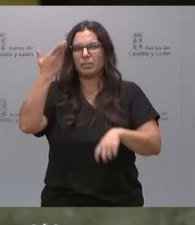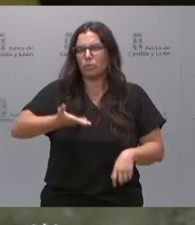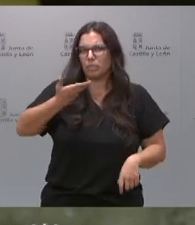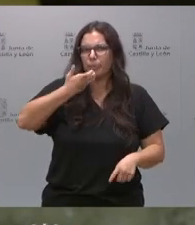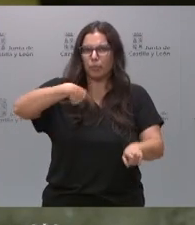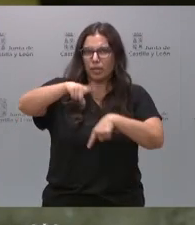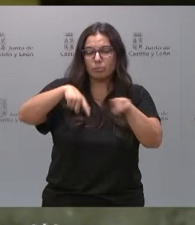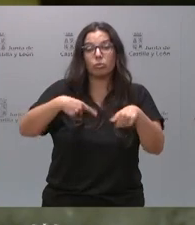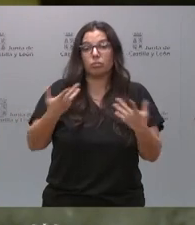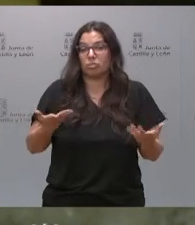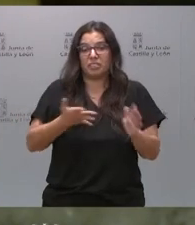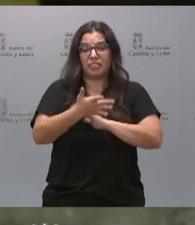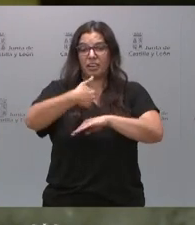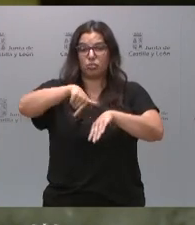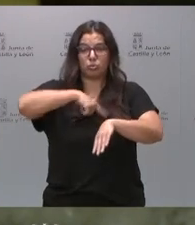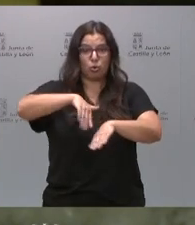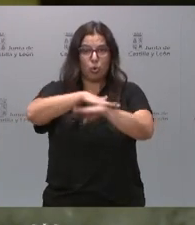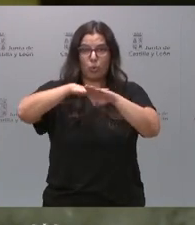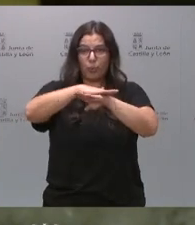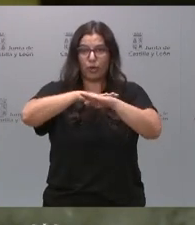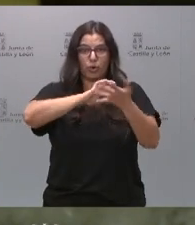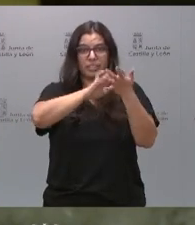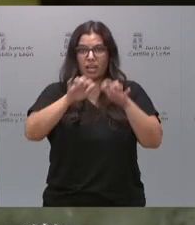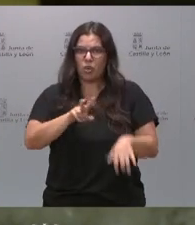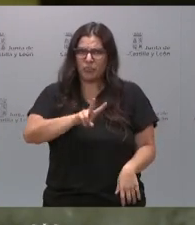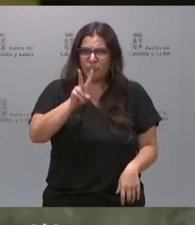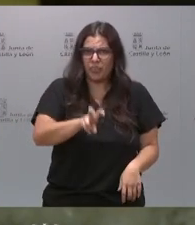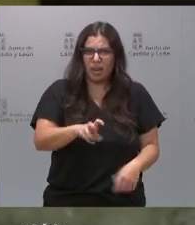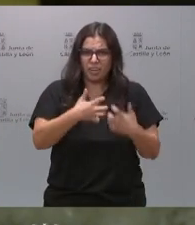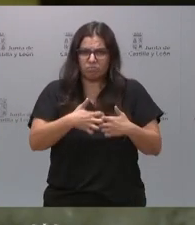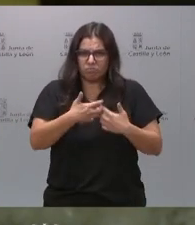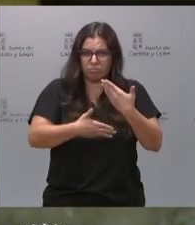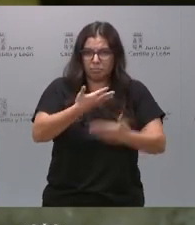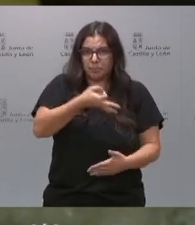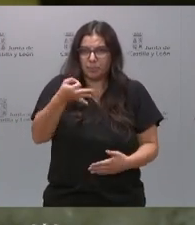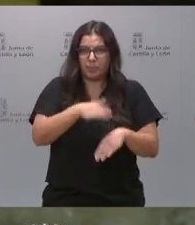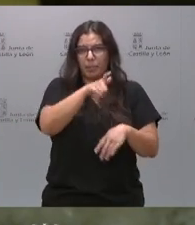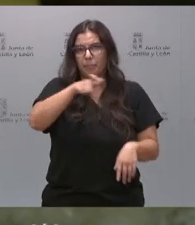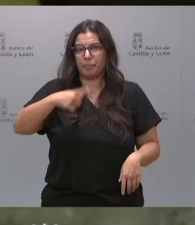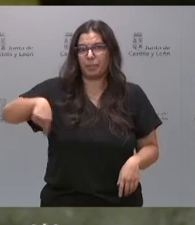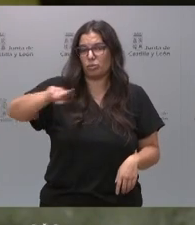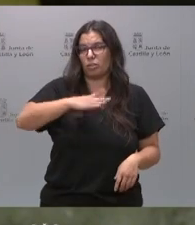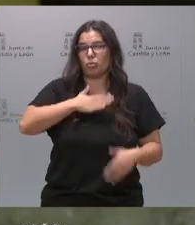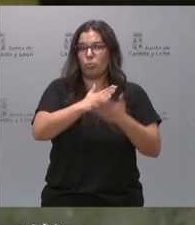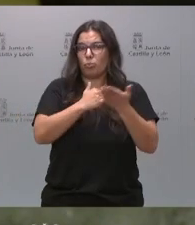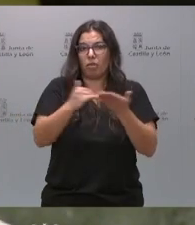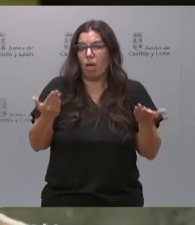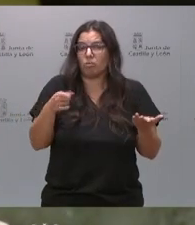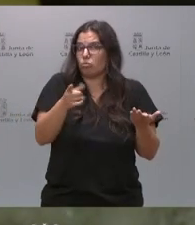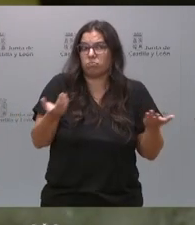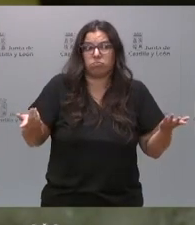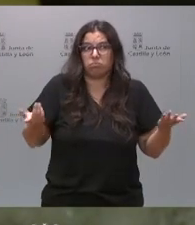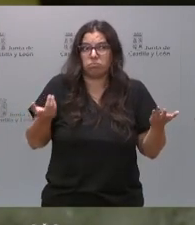por tanto el gobierno de Castilla y León está siendo útil y eficaz a las personas de nuestra comunidad autónoma que eso